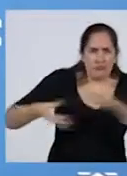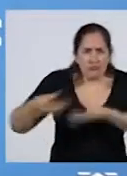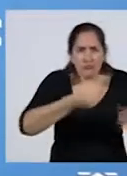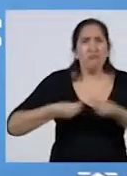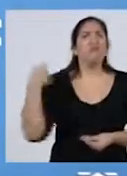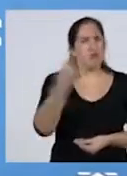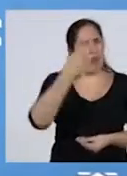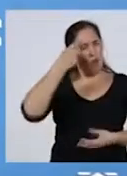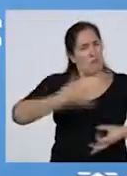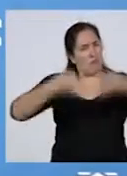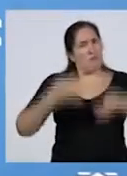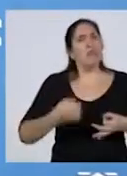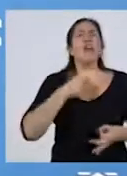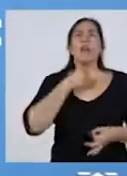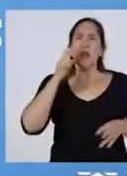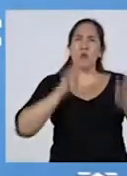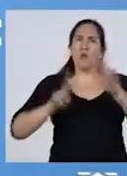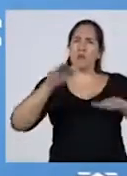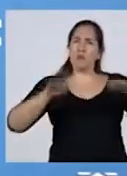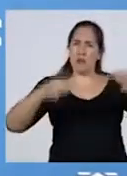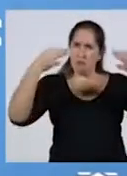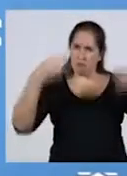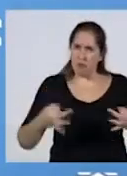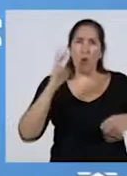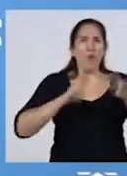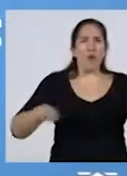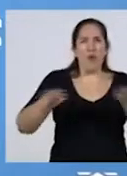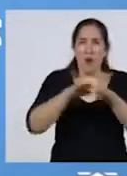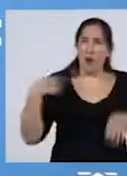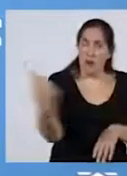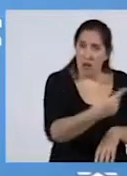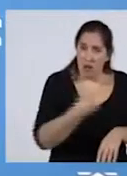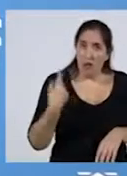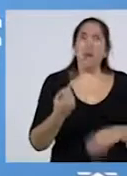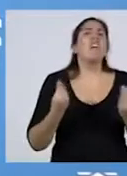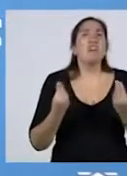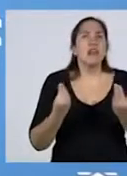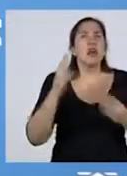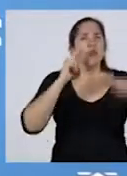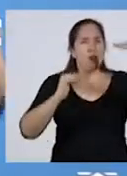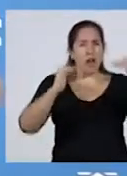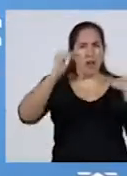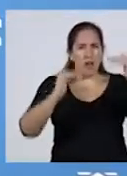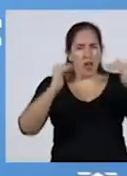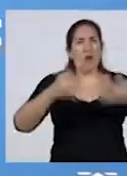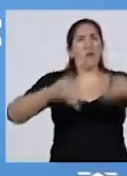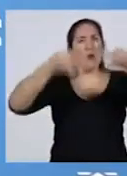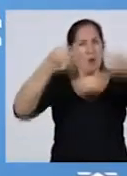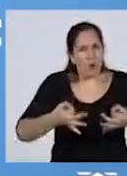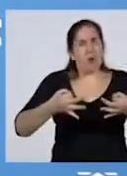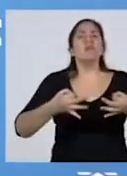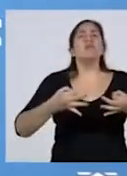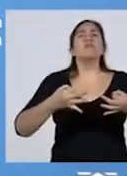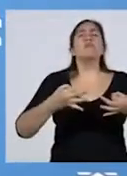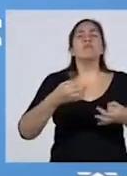ecuánimes, que es lo que siempre intento ser, lo más ecuánime posible, que eso significa equilibrio, justicia, cercanía,